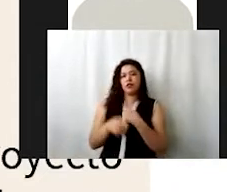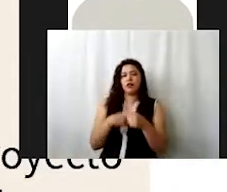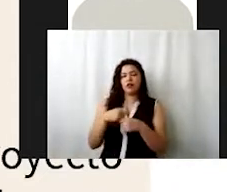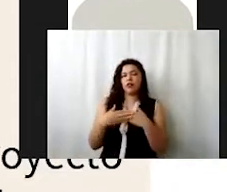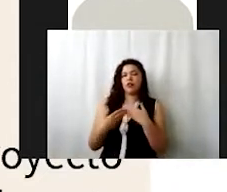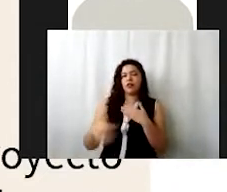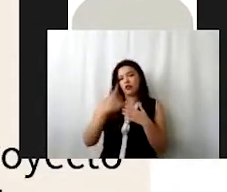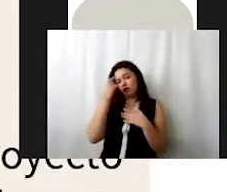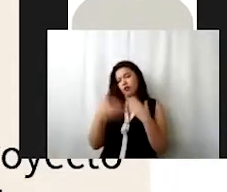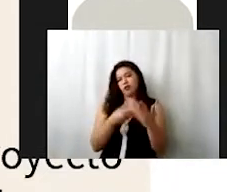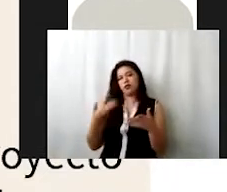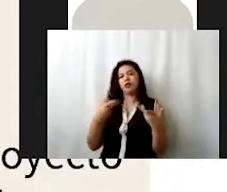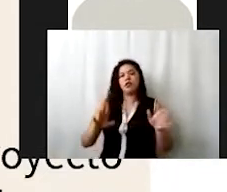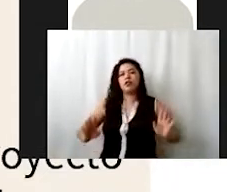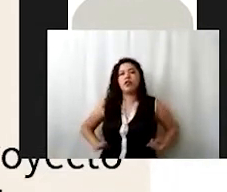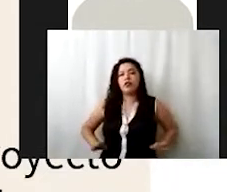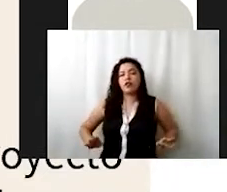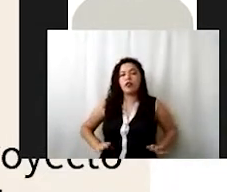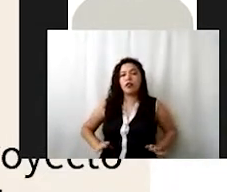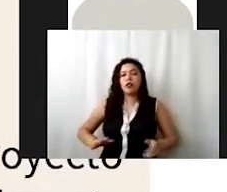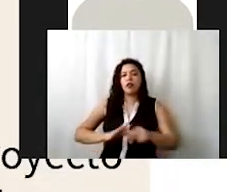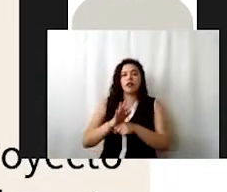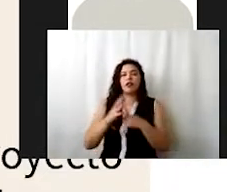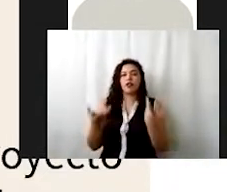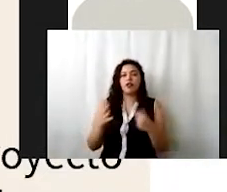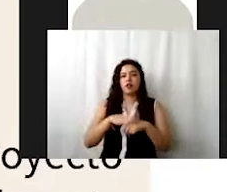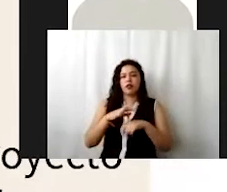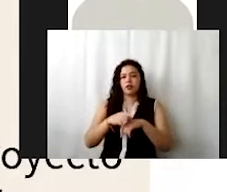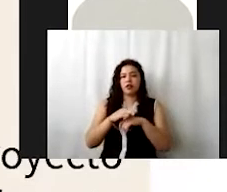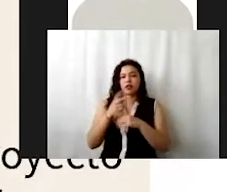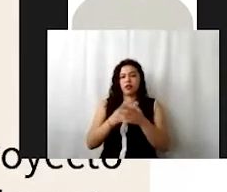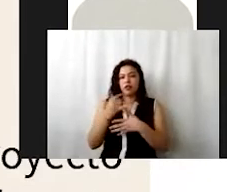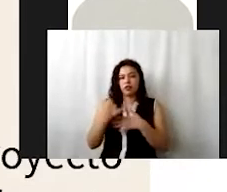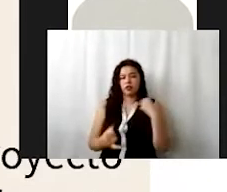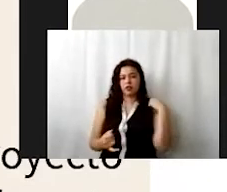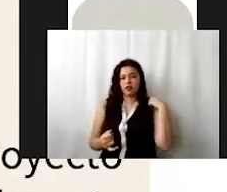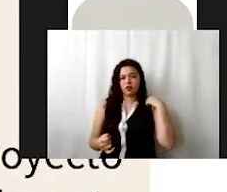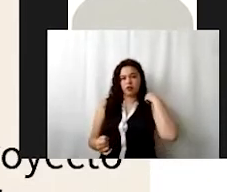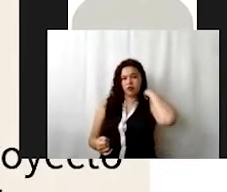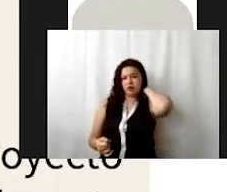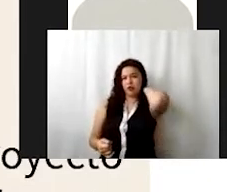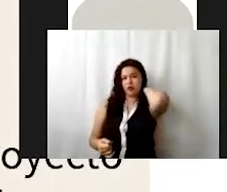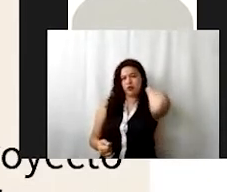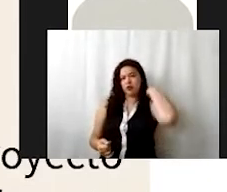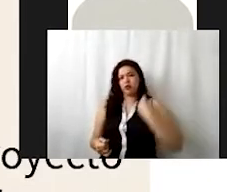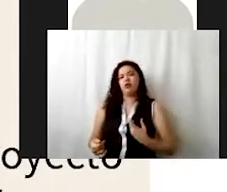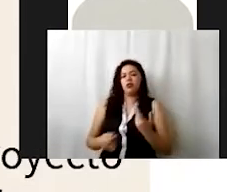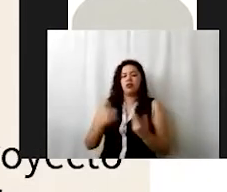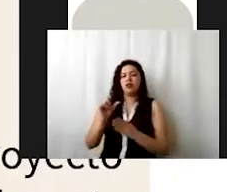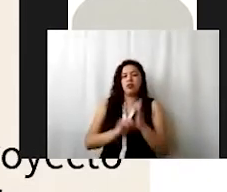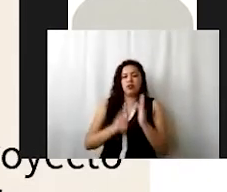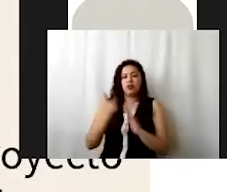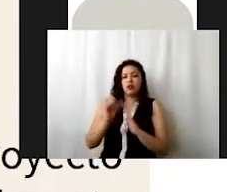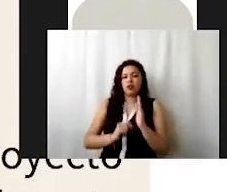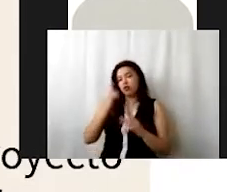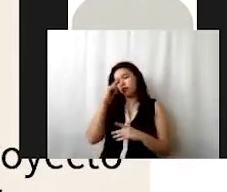caracteriza a este apartado? Pues hace tangible el proyecto. Ajá. Se hace una programación mensual de la entrega